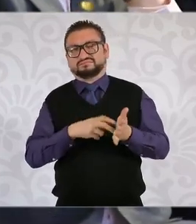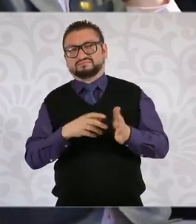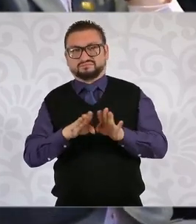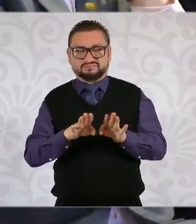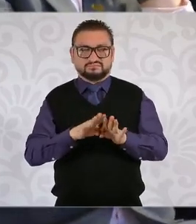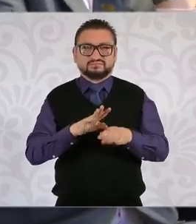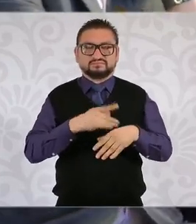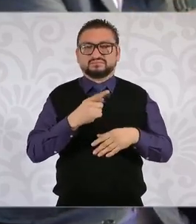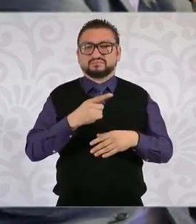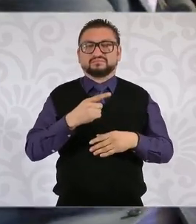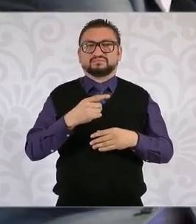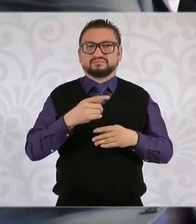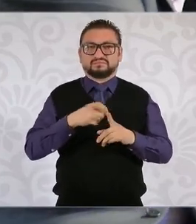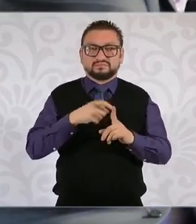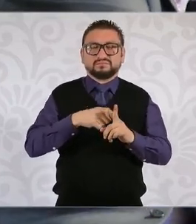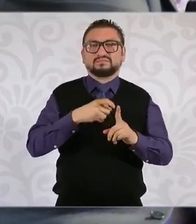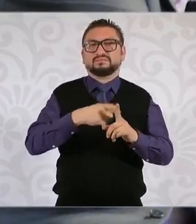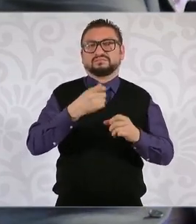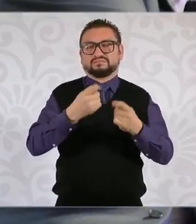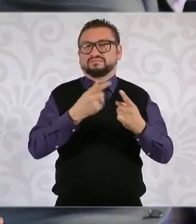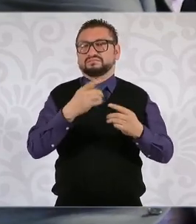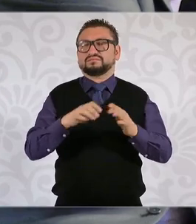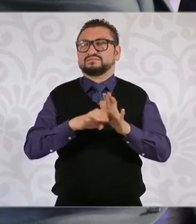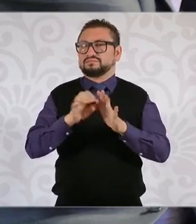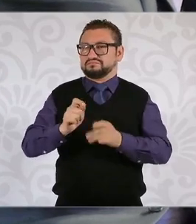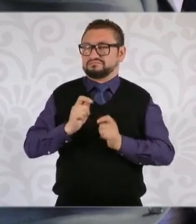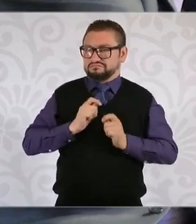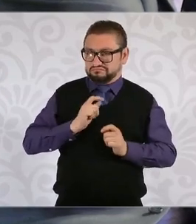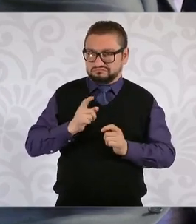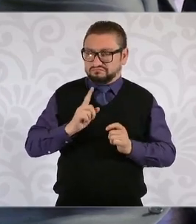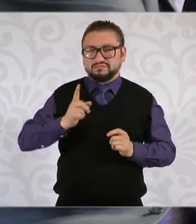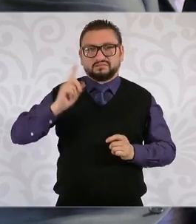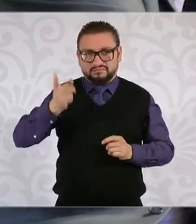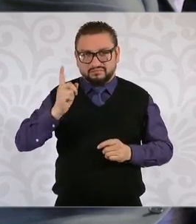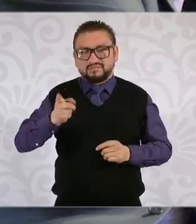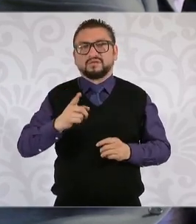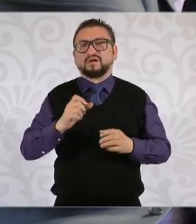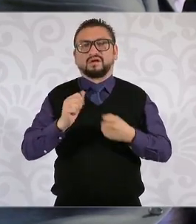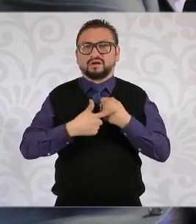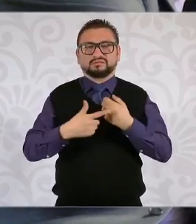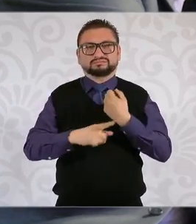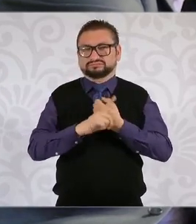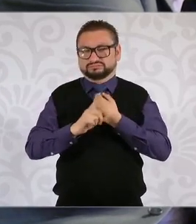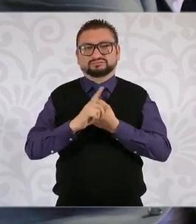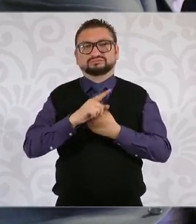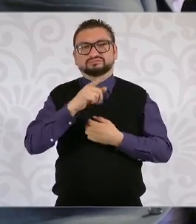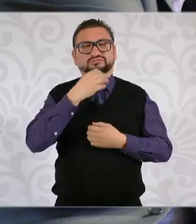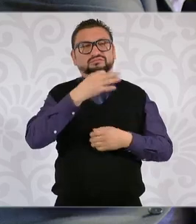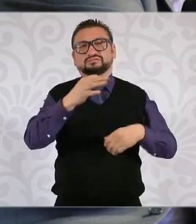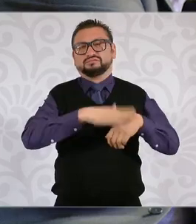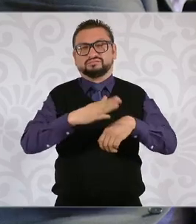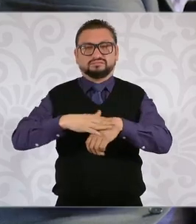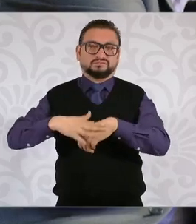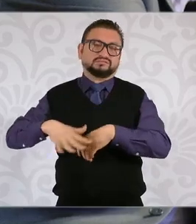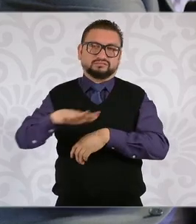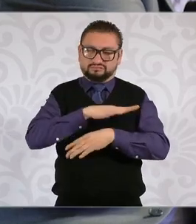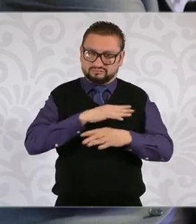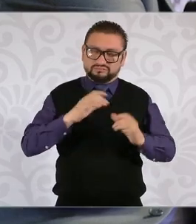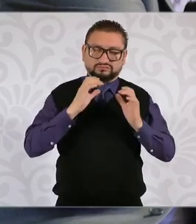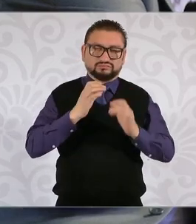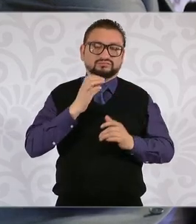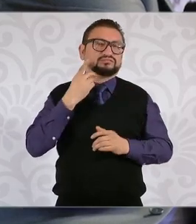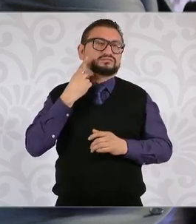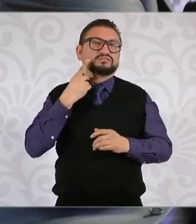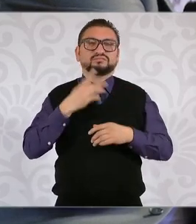inclusive hubo acusaciones de amenazas, etcétera. ¿Qué llamado le haría a los legisladores? Sobre todo porque hay